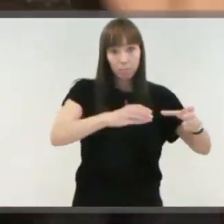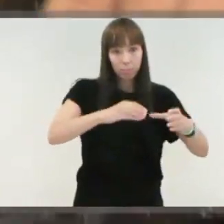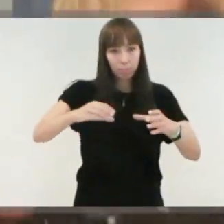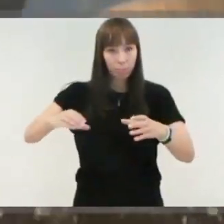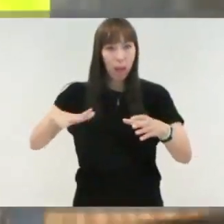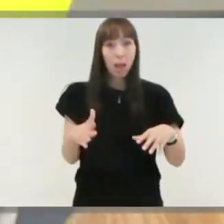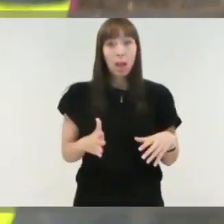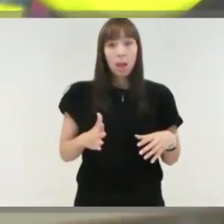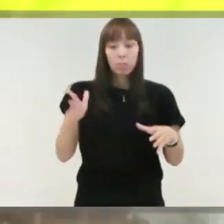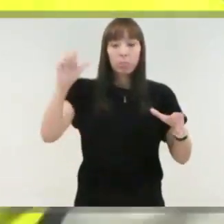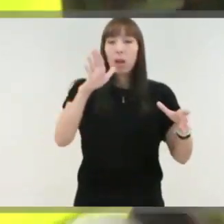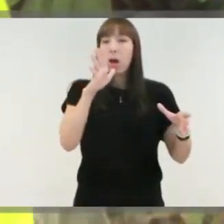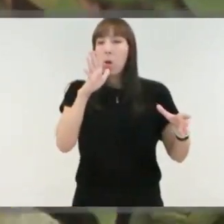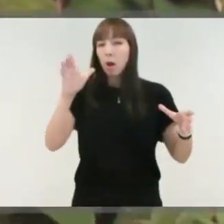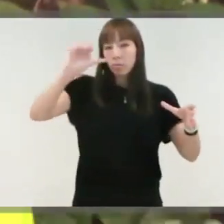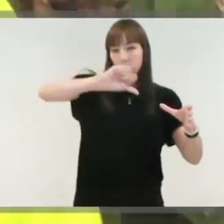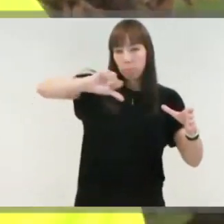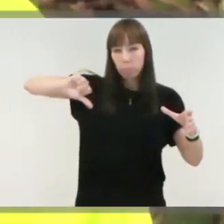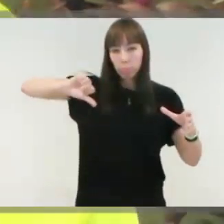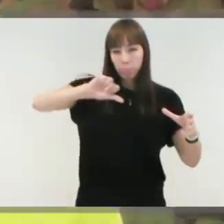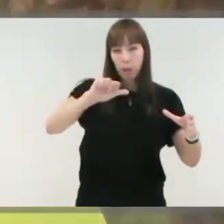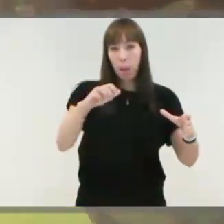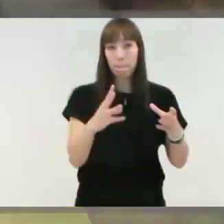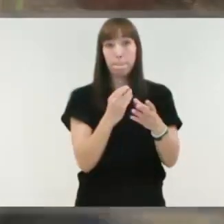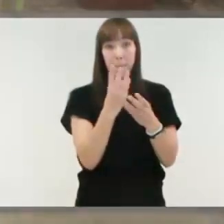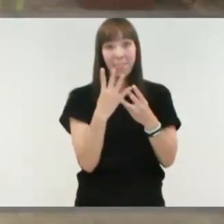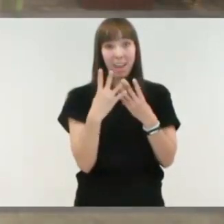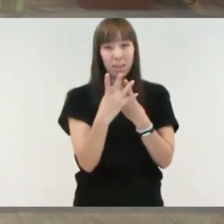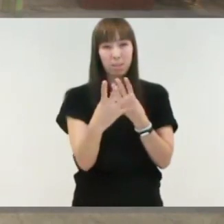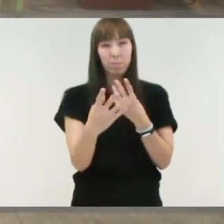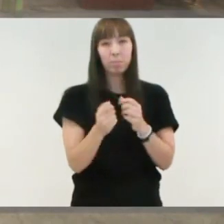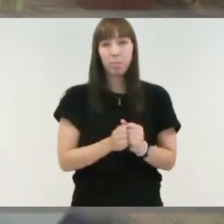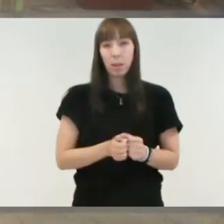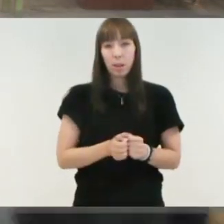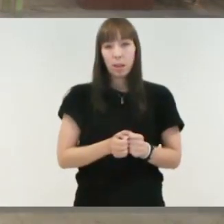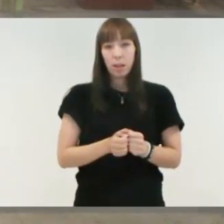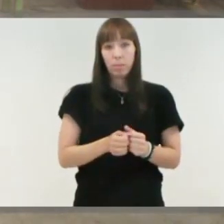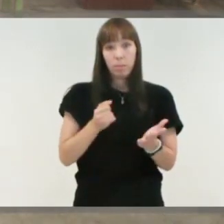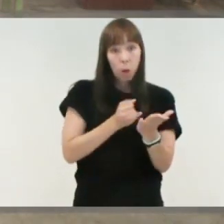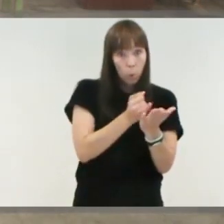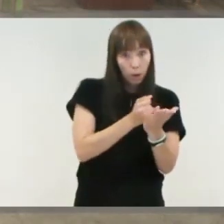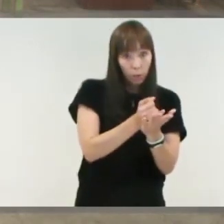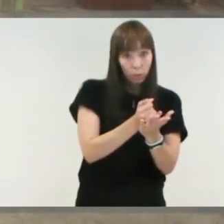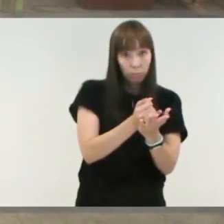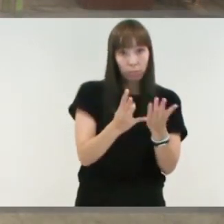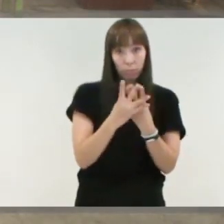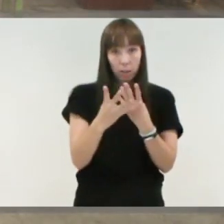regamos, plantamos plantas, vamos al borde a plantar